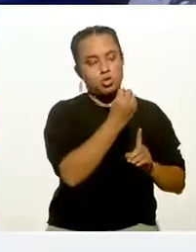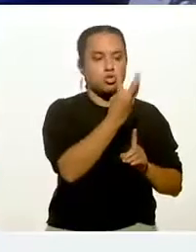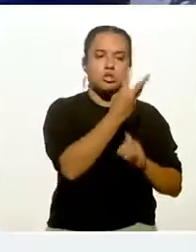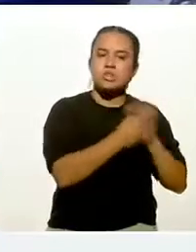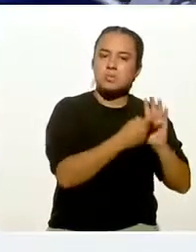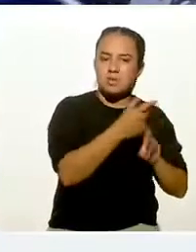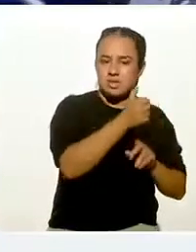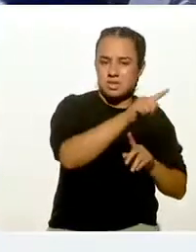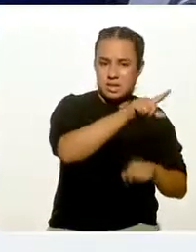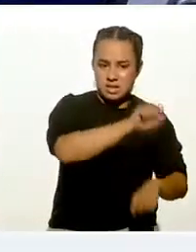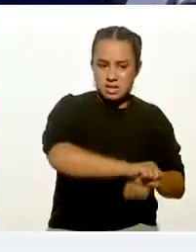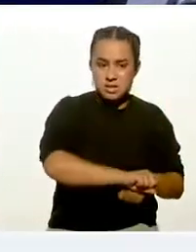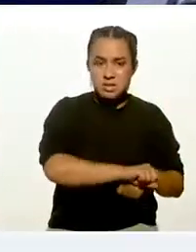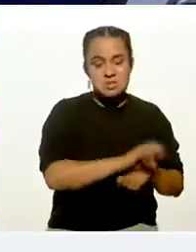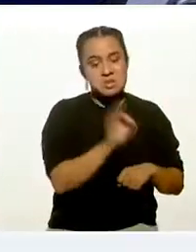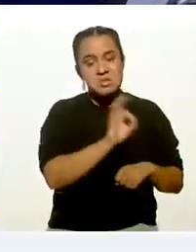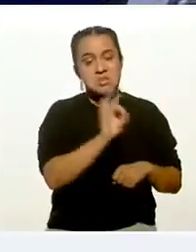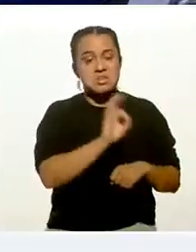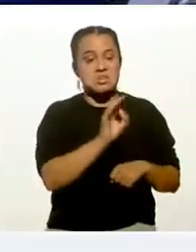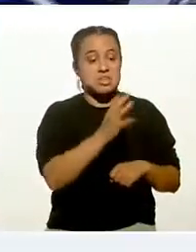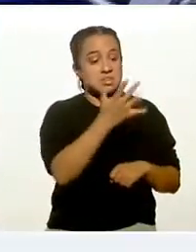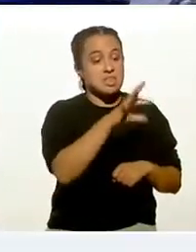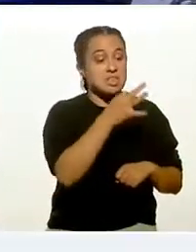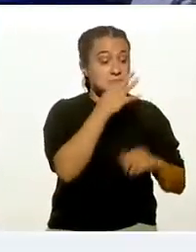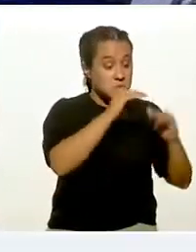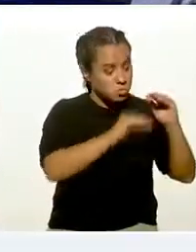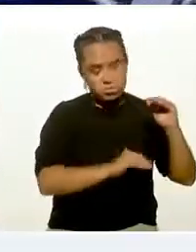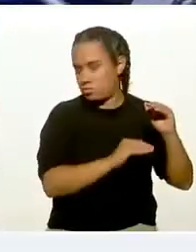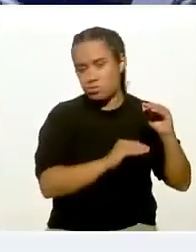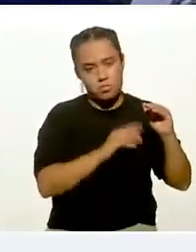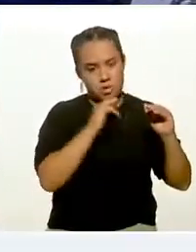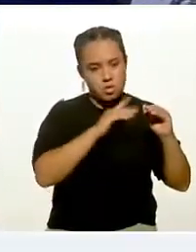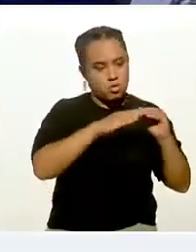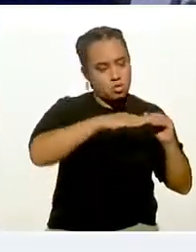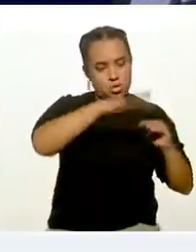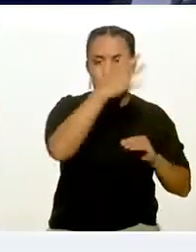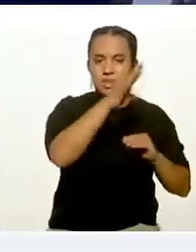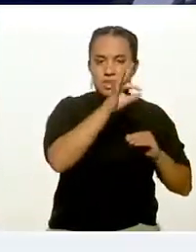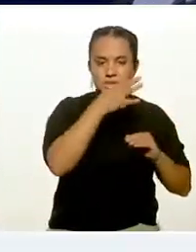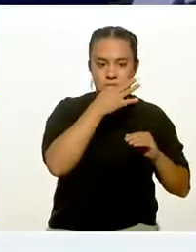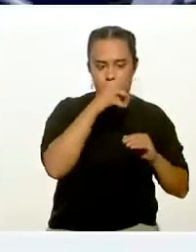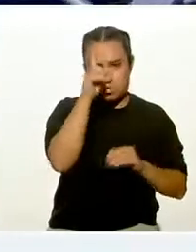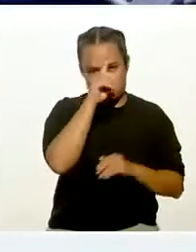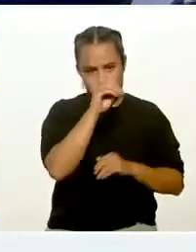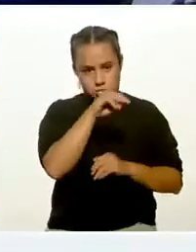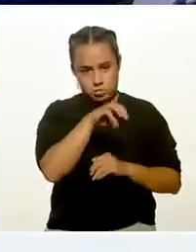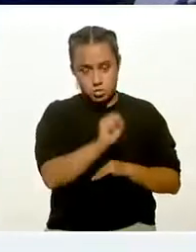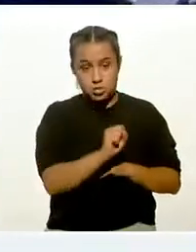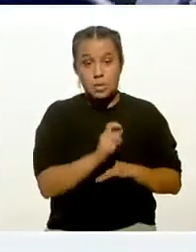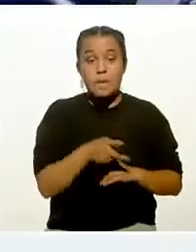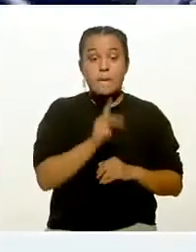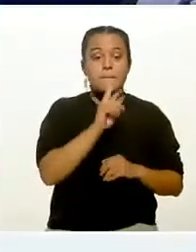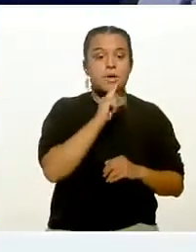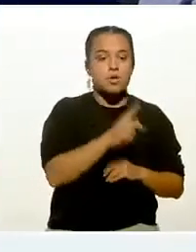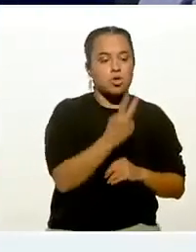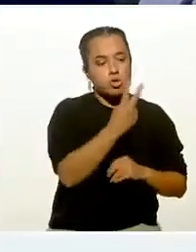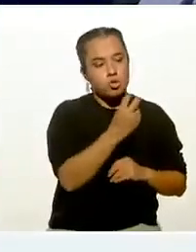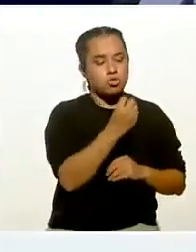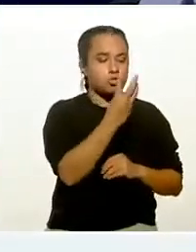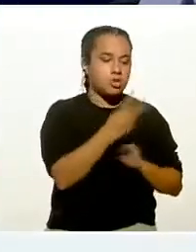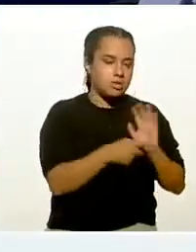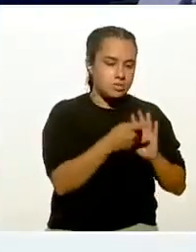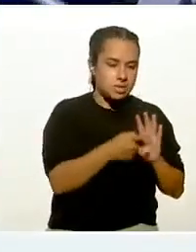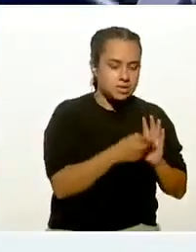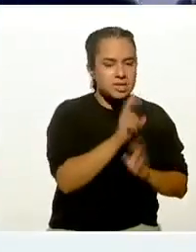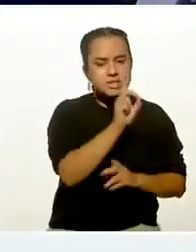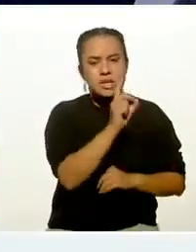semana en sesiones de no menos de 10 minutos es lo que recomienda la Organización Mundial. Lo ideal es que sean de dos a tres veces, 30